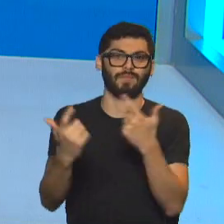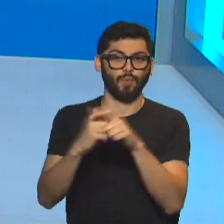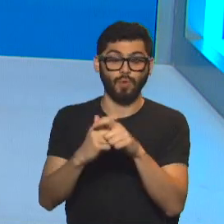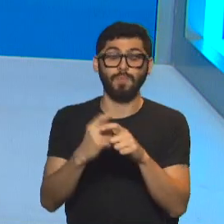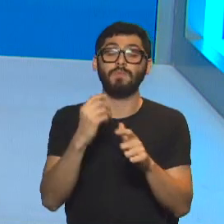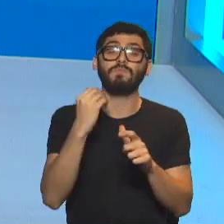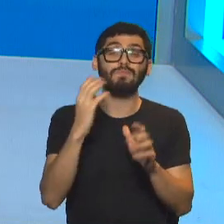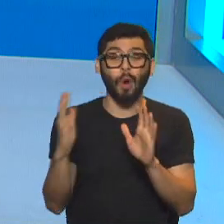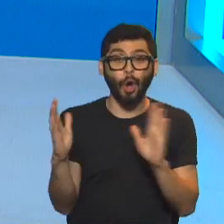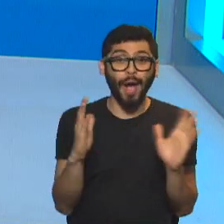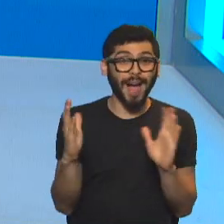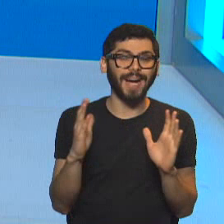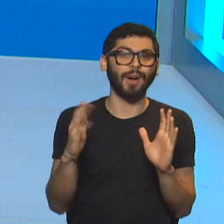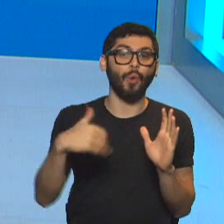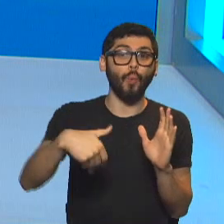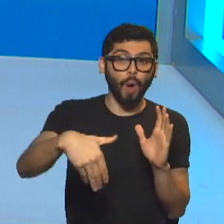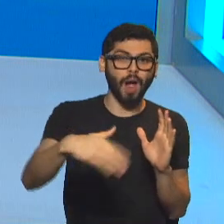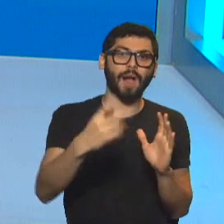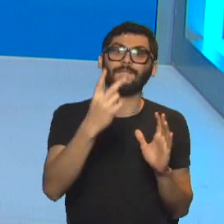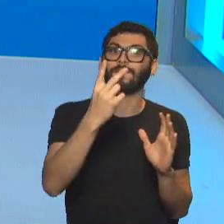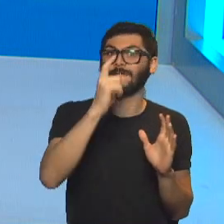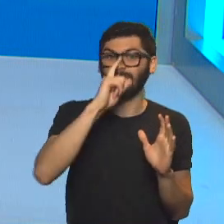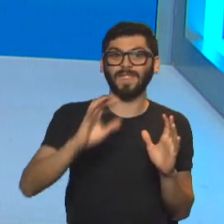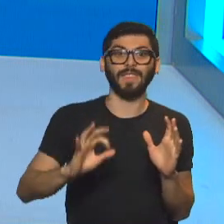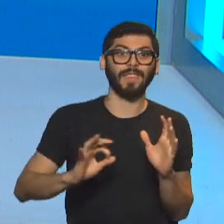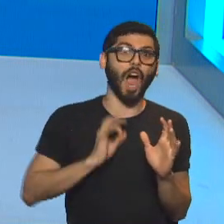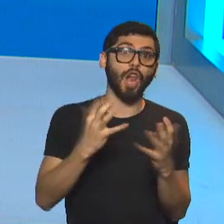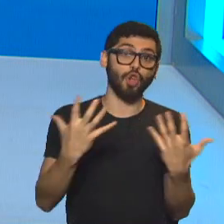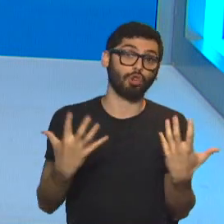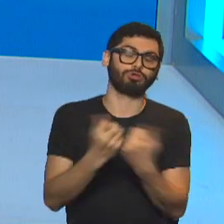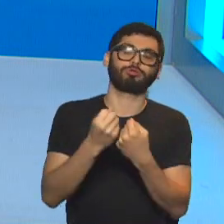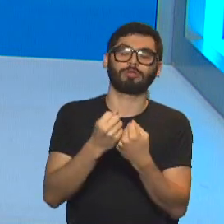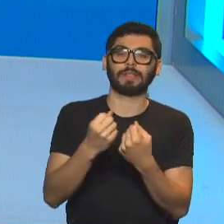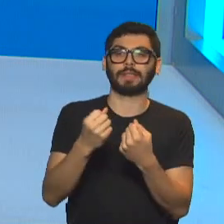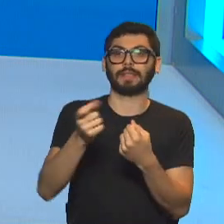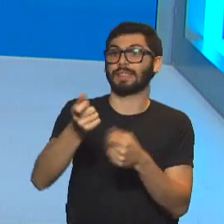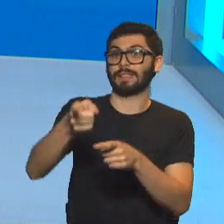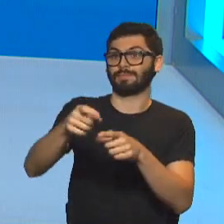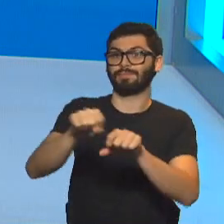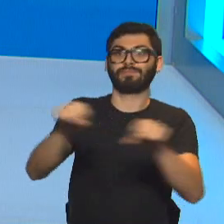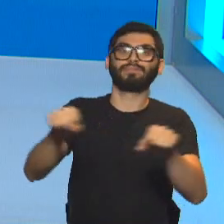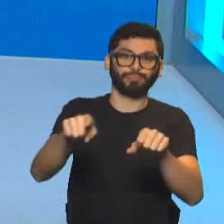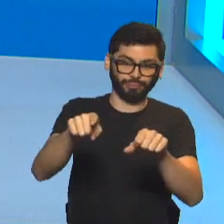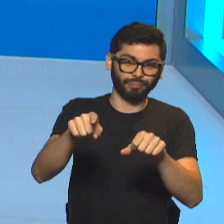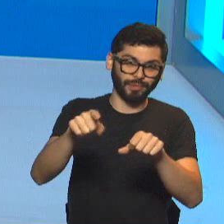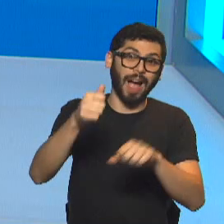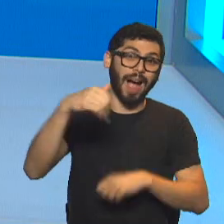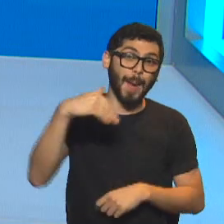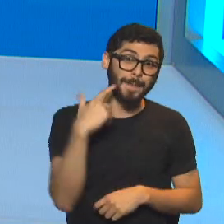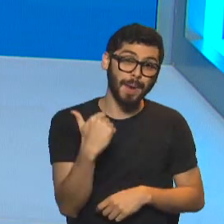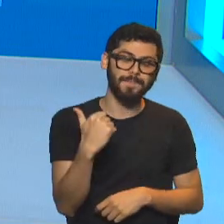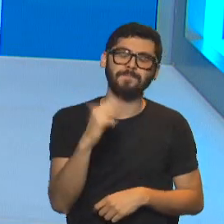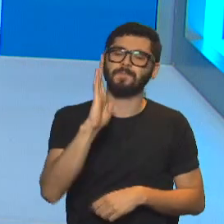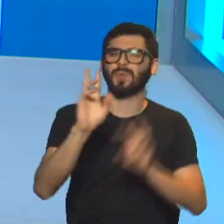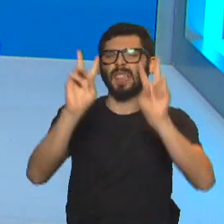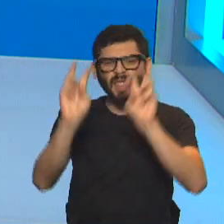poco de cumplirse el 27º aniversario del atentado a la Asociación Mutual Israelita Argentina. A propósito de